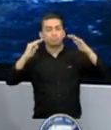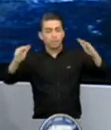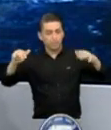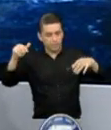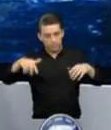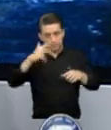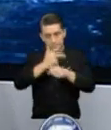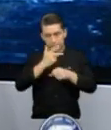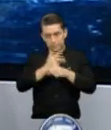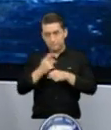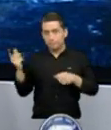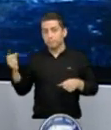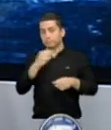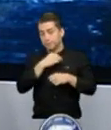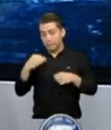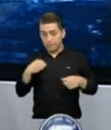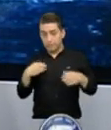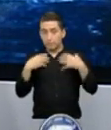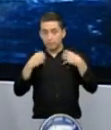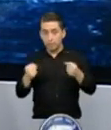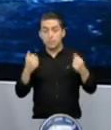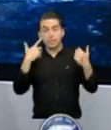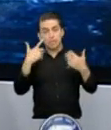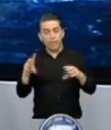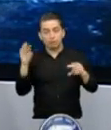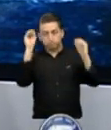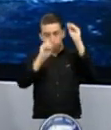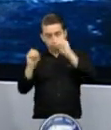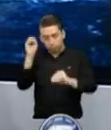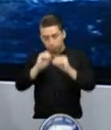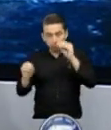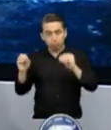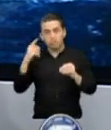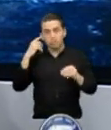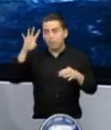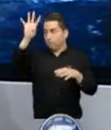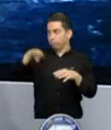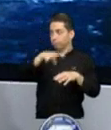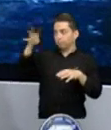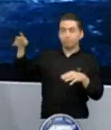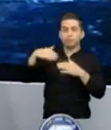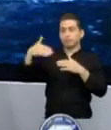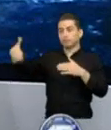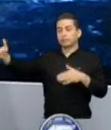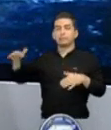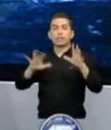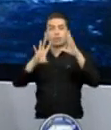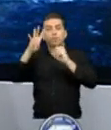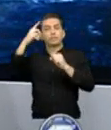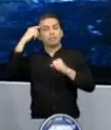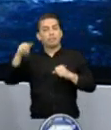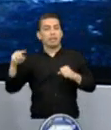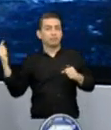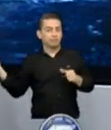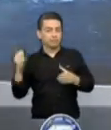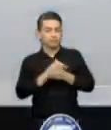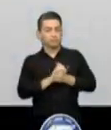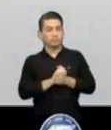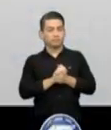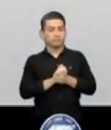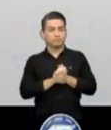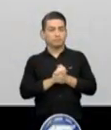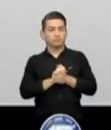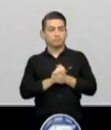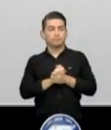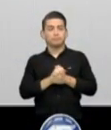El de Salud actualizó el tablero de alertas sanitarias por COVID-19 para los próximos 14 días. Según la